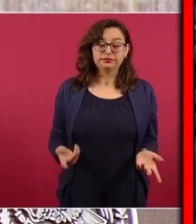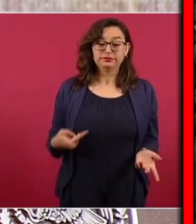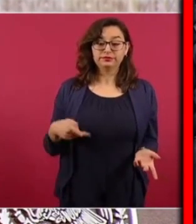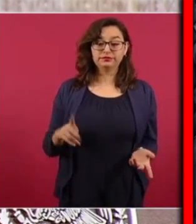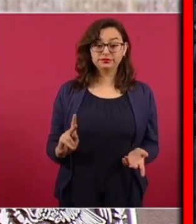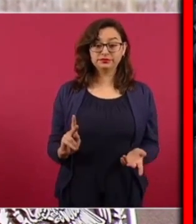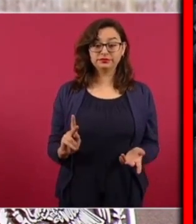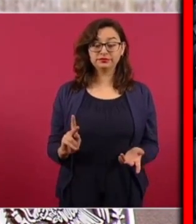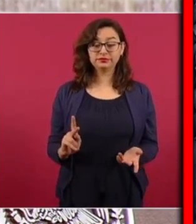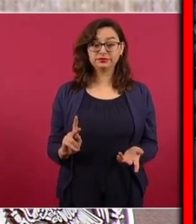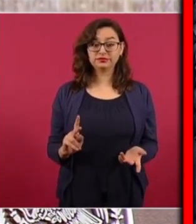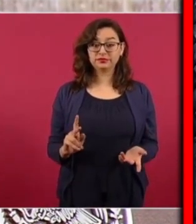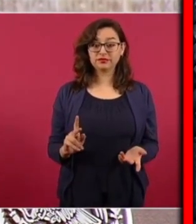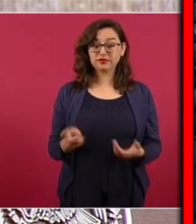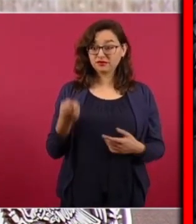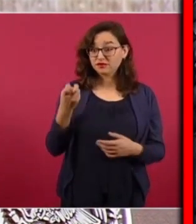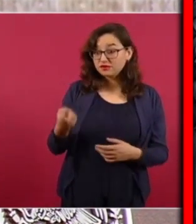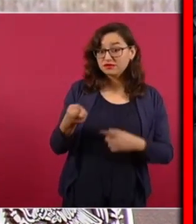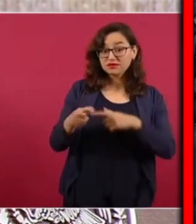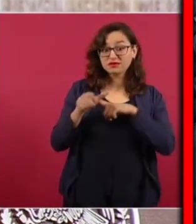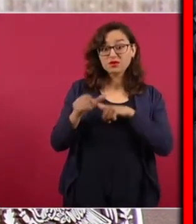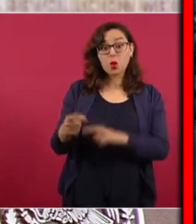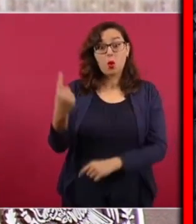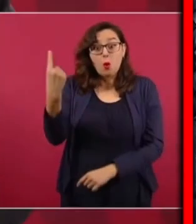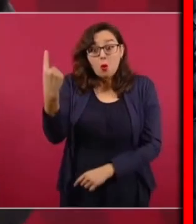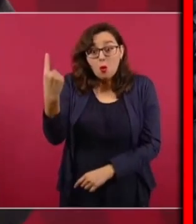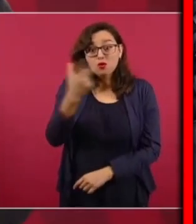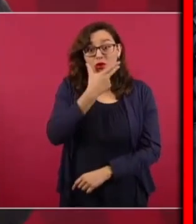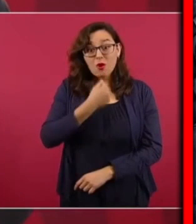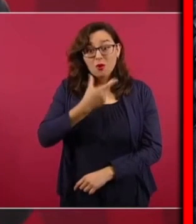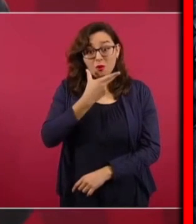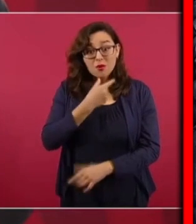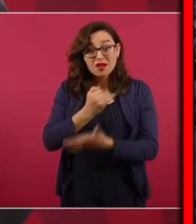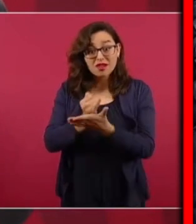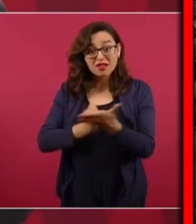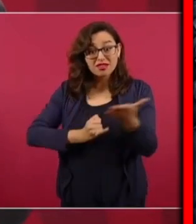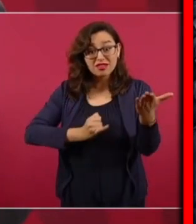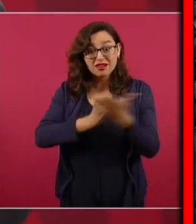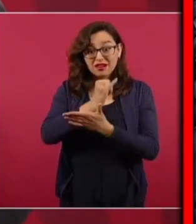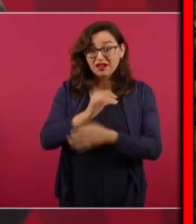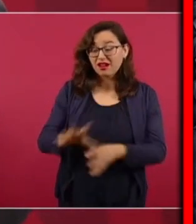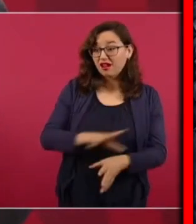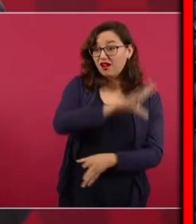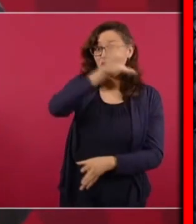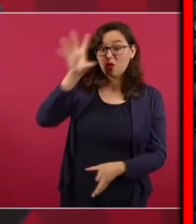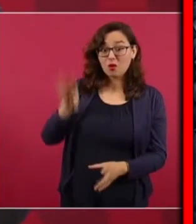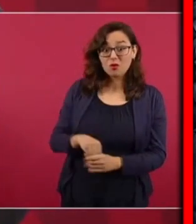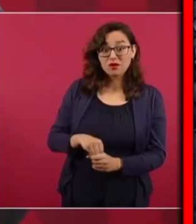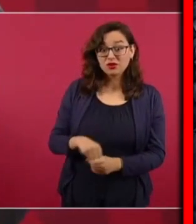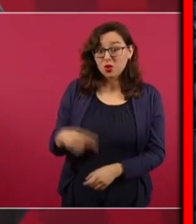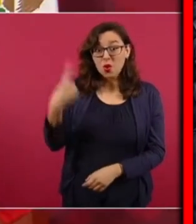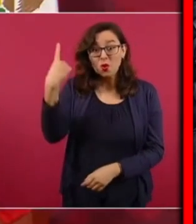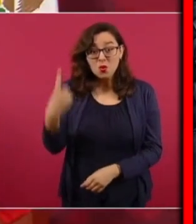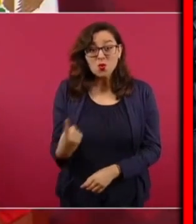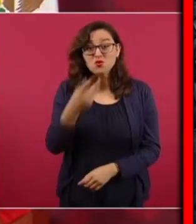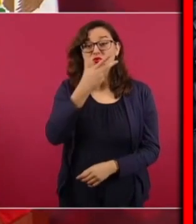antes de poner la información amigos los invitamos a que se suscriban a este canal que activen la campanita de notificaciones y que nos regalen